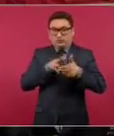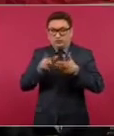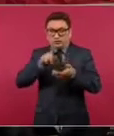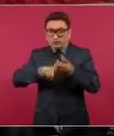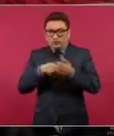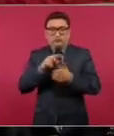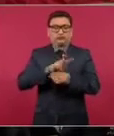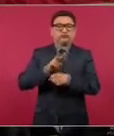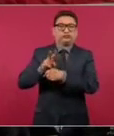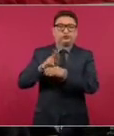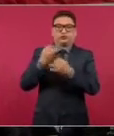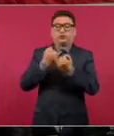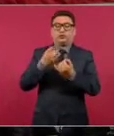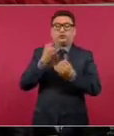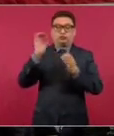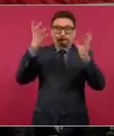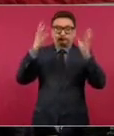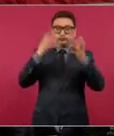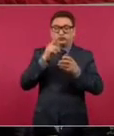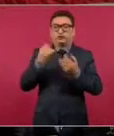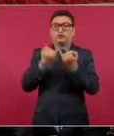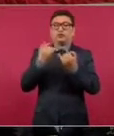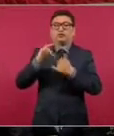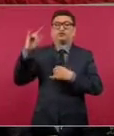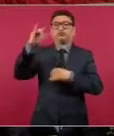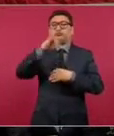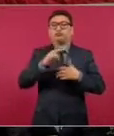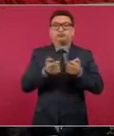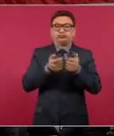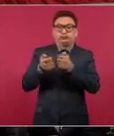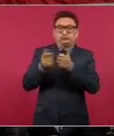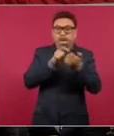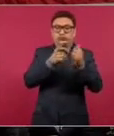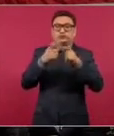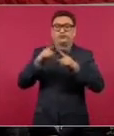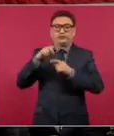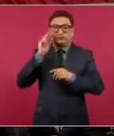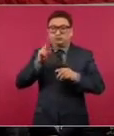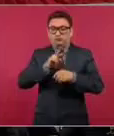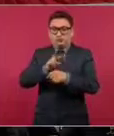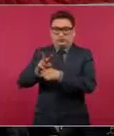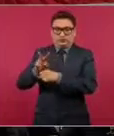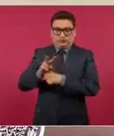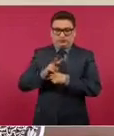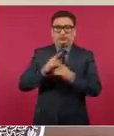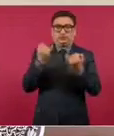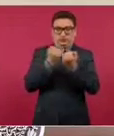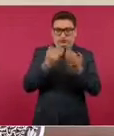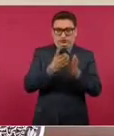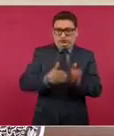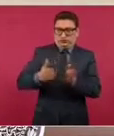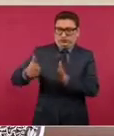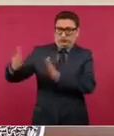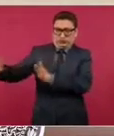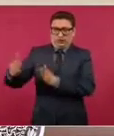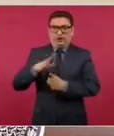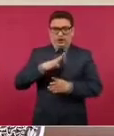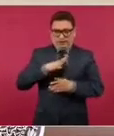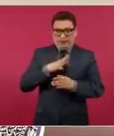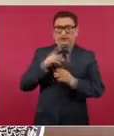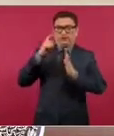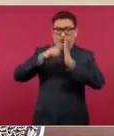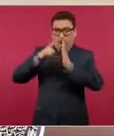y sobrevuelos de drones y aeronaves. También habrá vigilancia en estaciones paraderos, en zonas